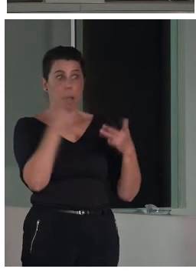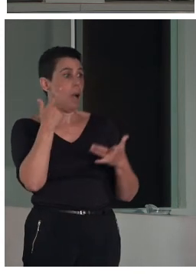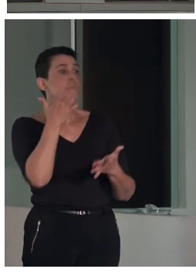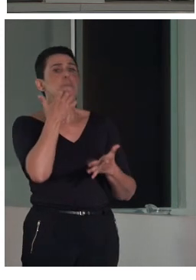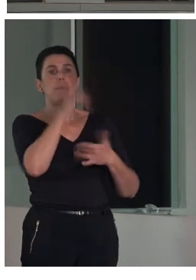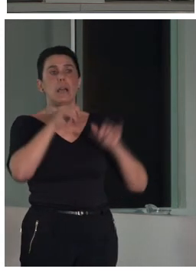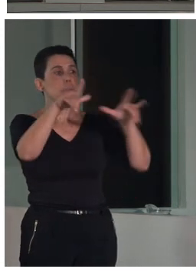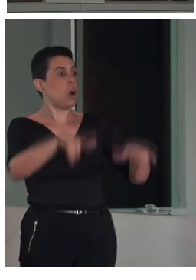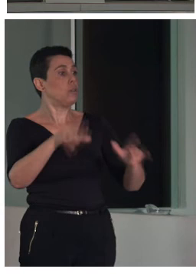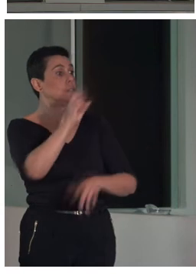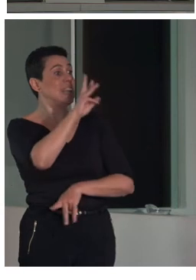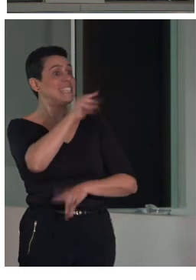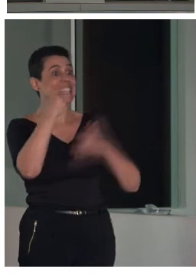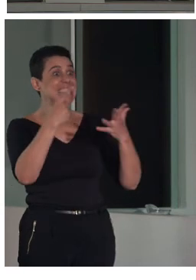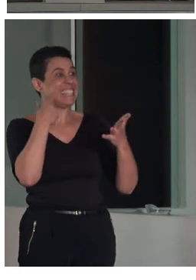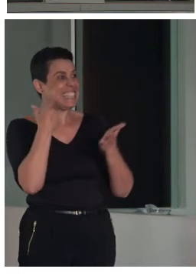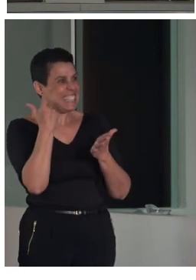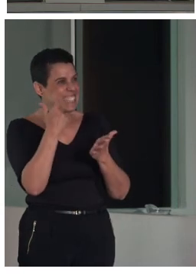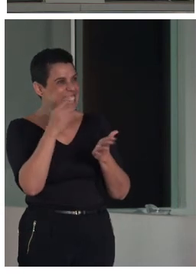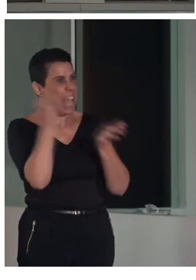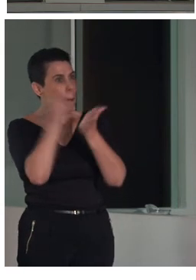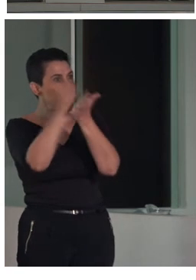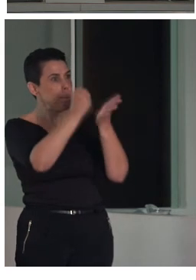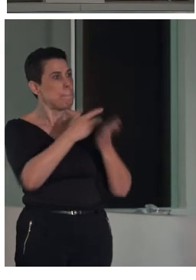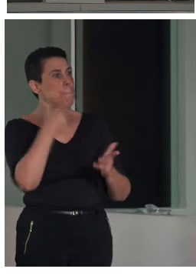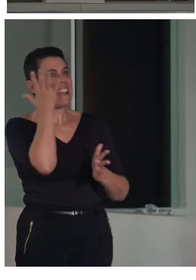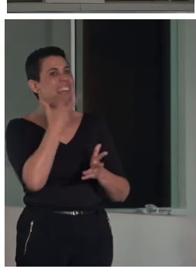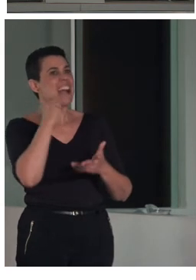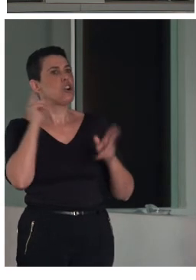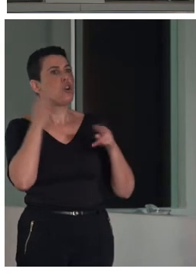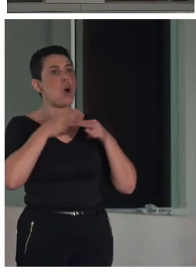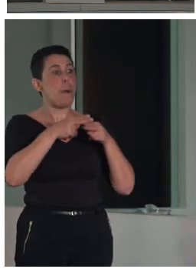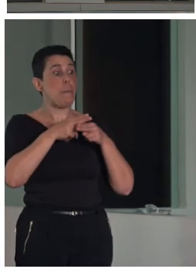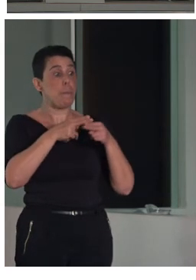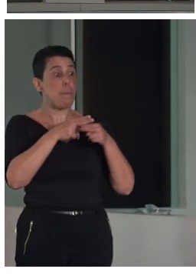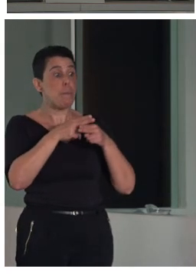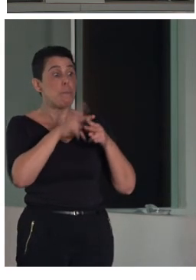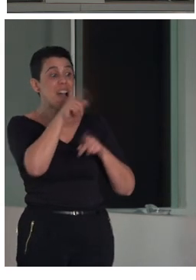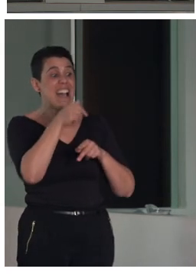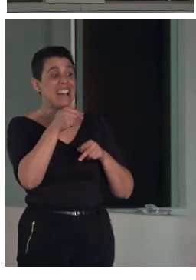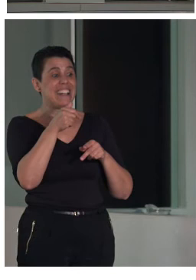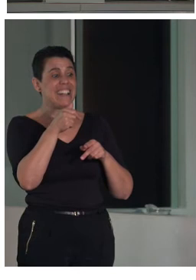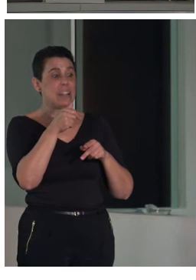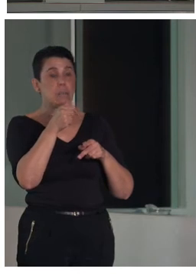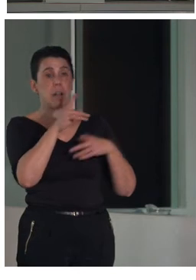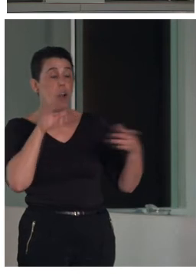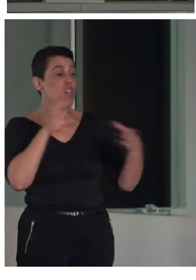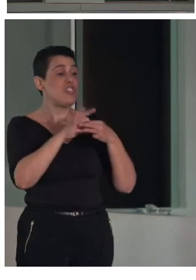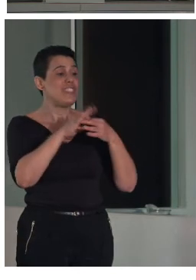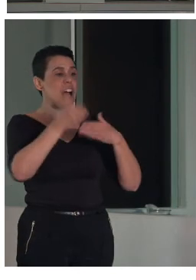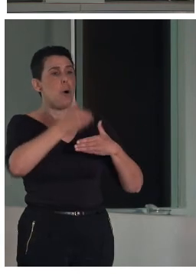marcas en color marrón que se corresponden con una serie de falsos muros que son de color madera